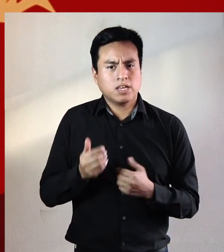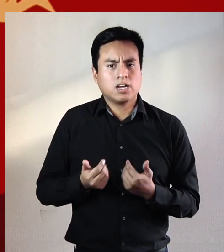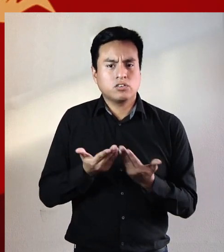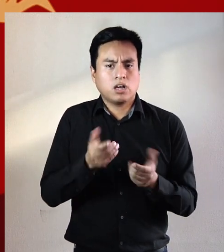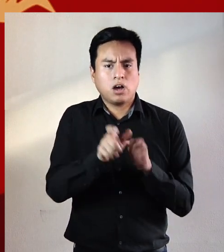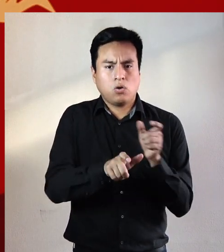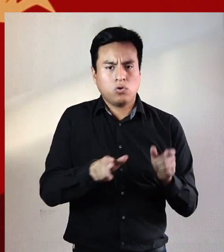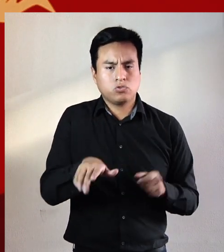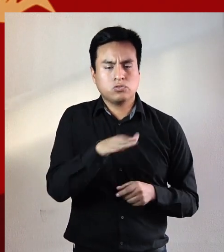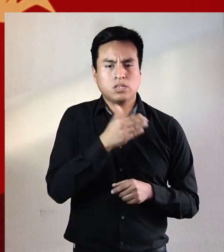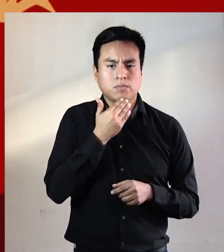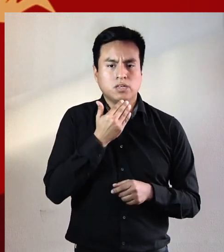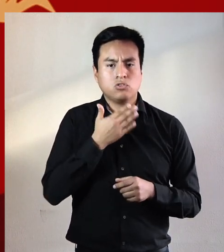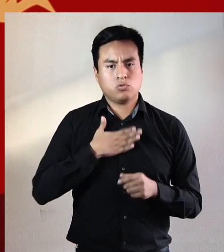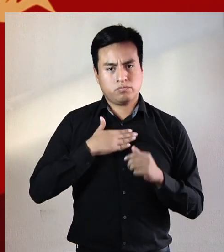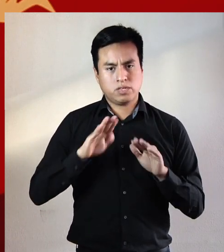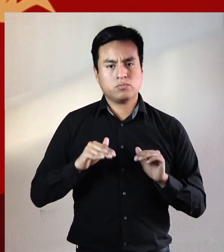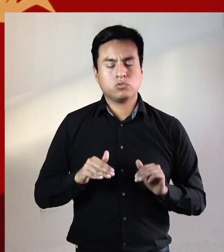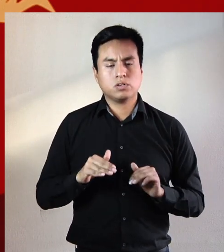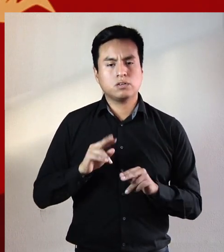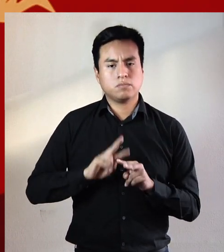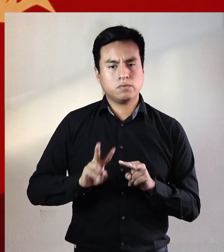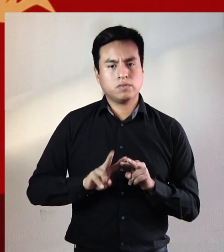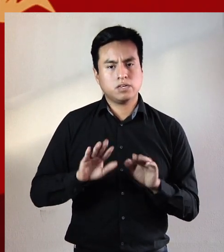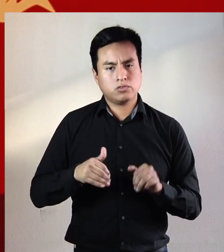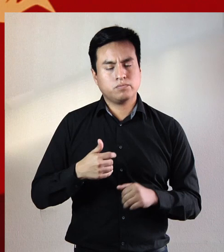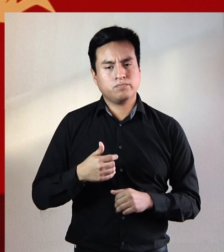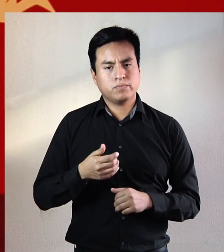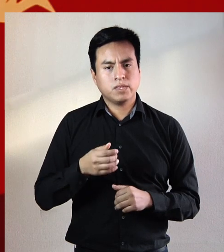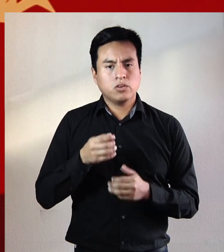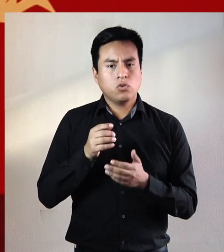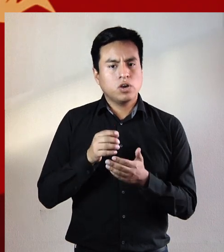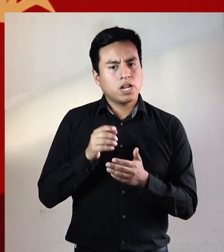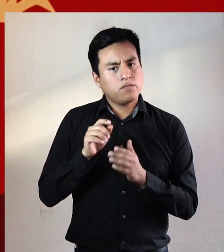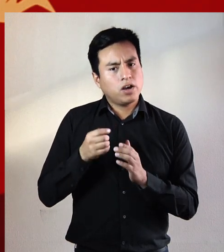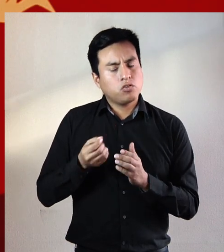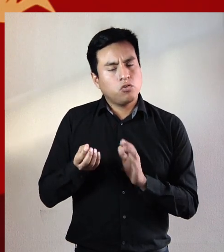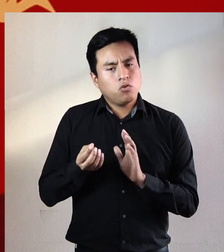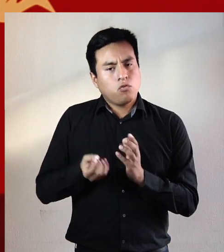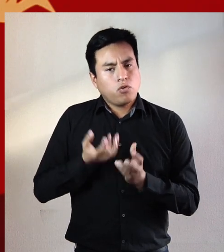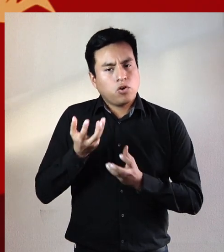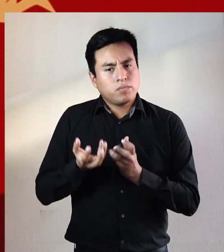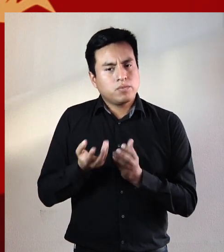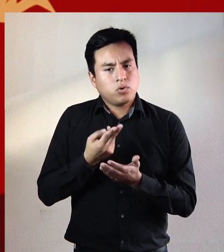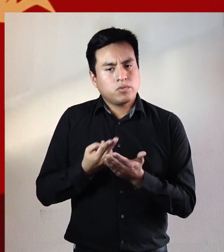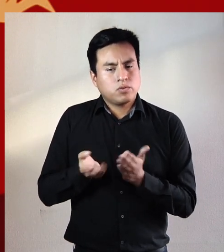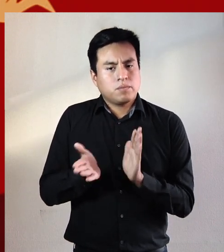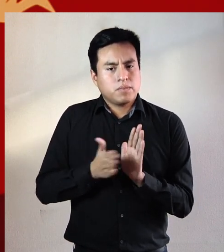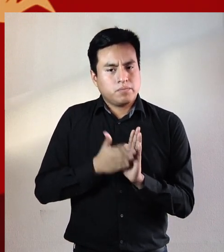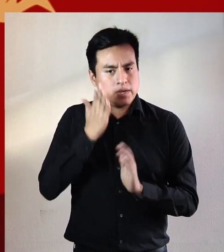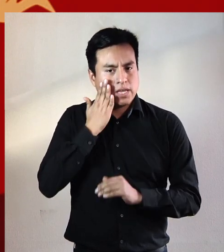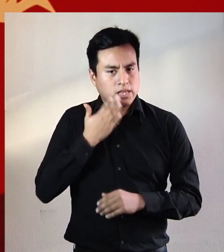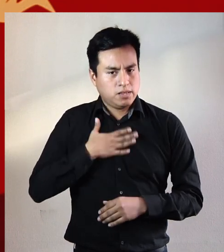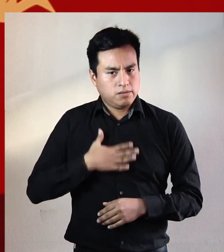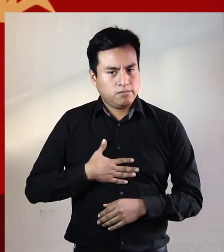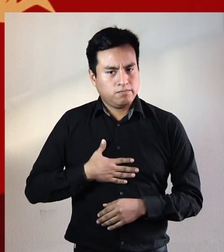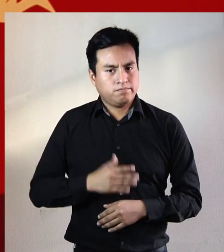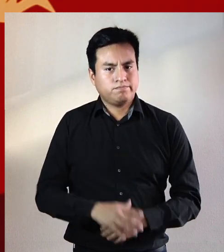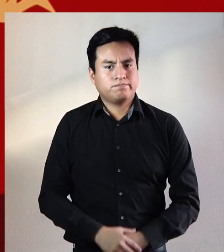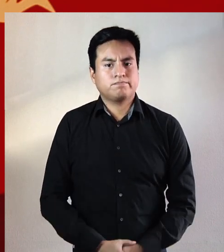dolores que les he causado a otros y sobre los que yo mismo me he infligido he grabado con fuego mis poemas oro en piel